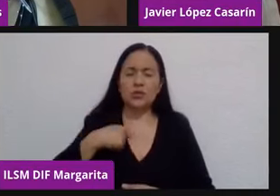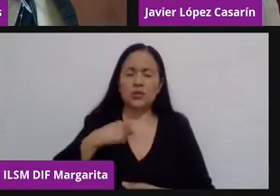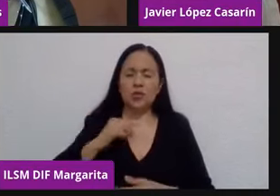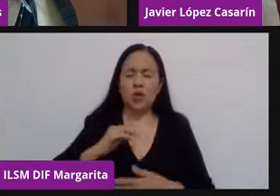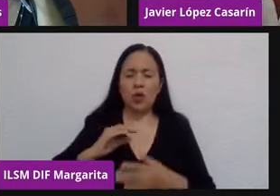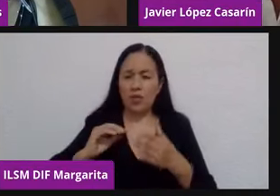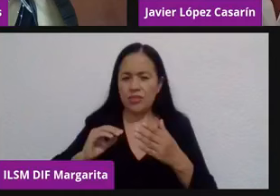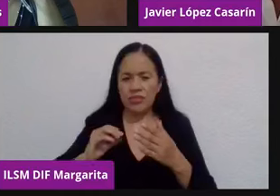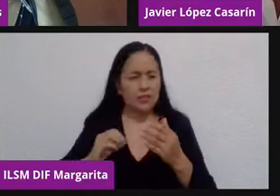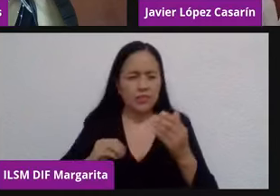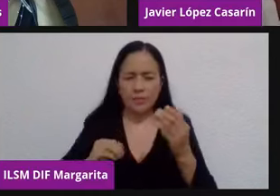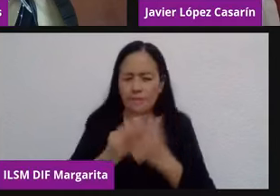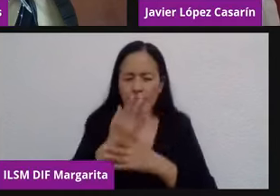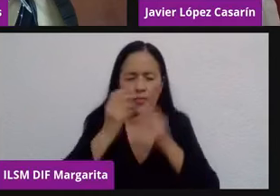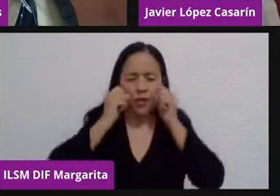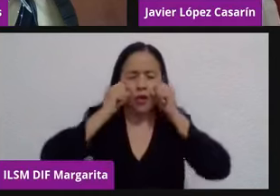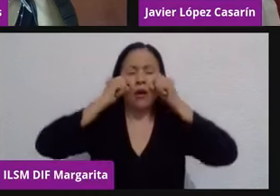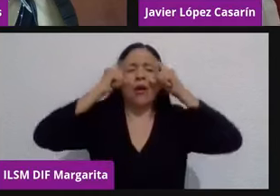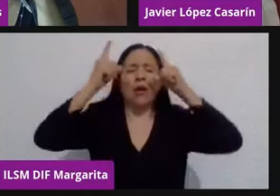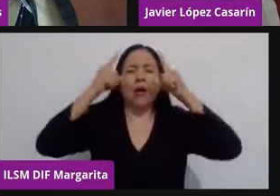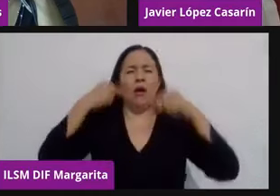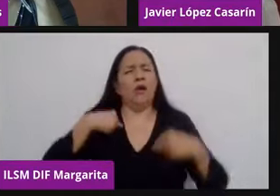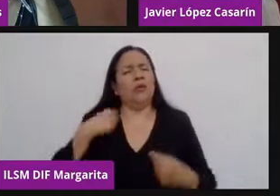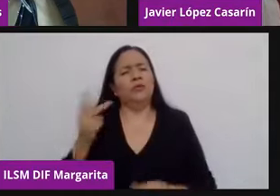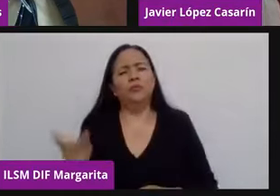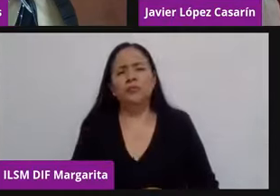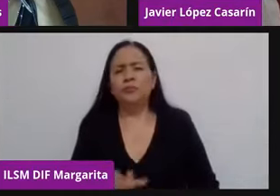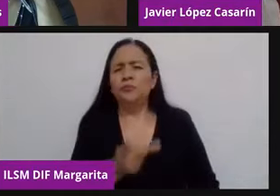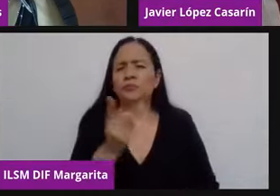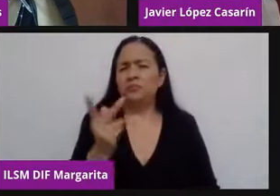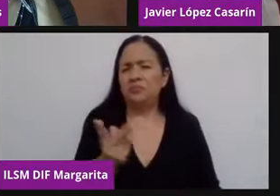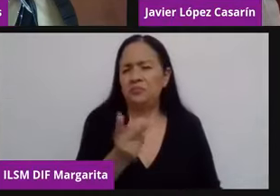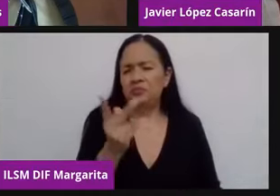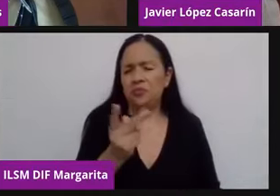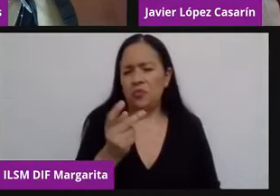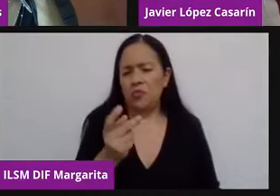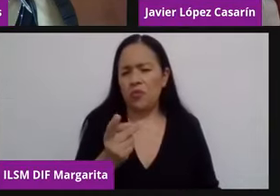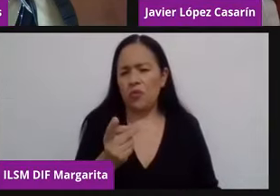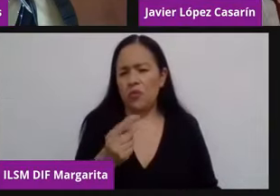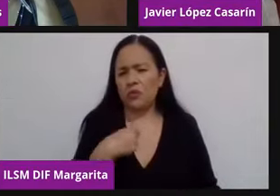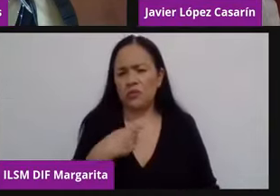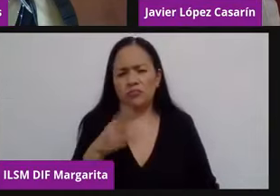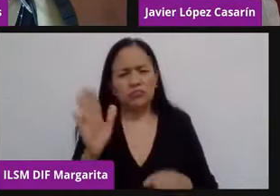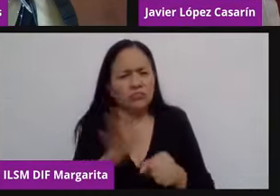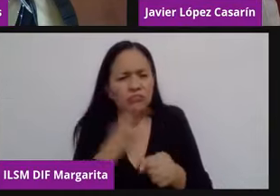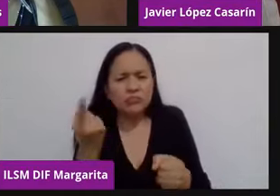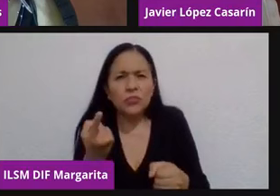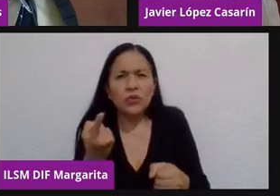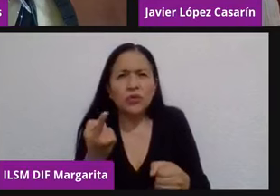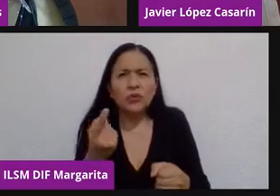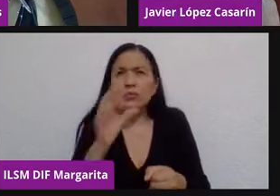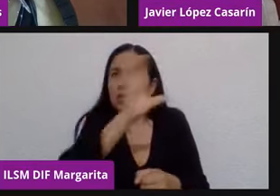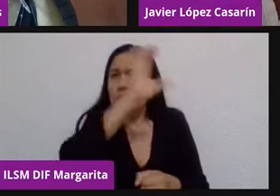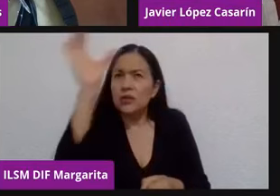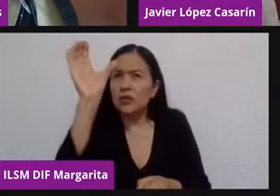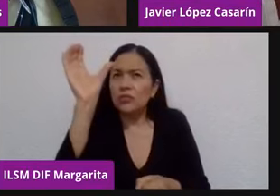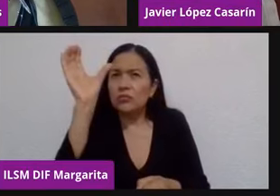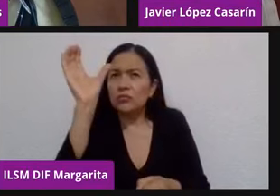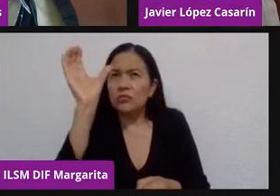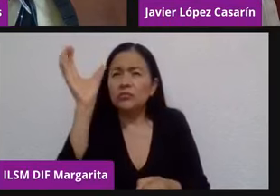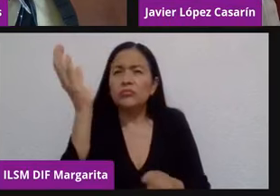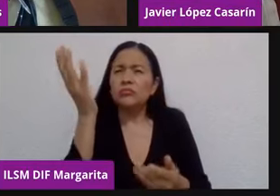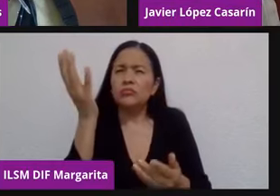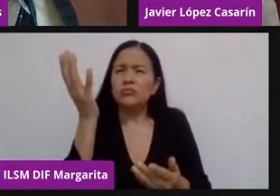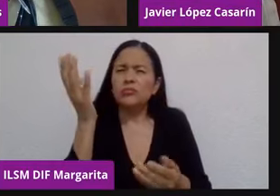y hago una pregunta, la cual puede parecer muy sencilla, pero no lo es, y decir, bueno, ¿por qué el cielo es azul? Y entonces me